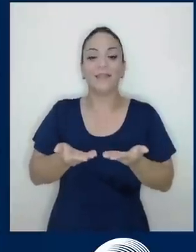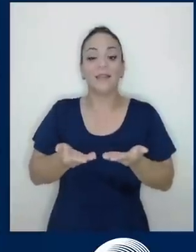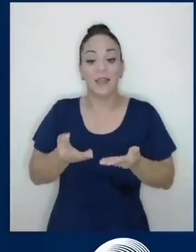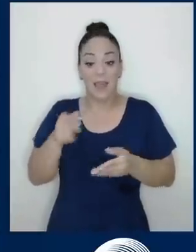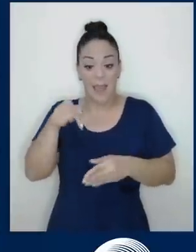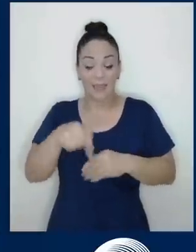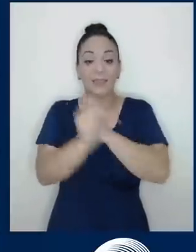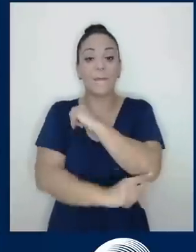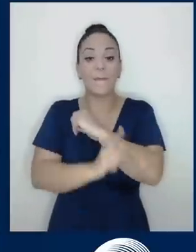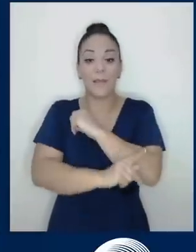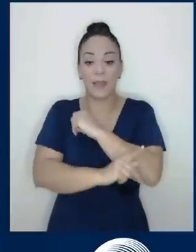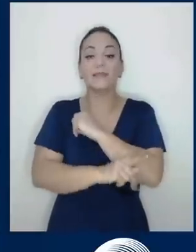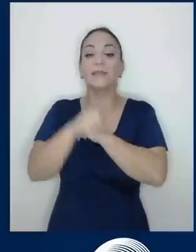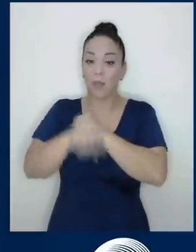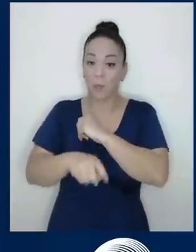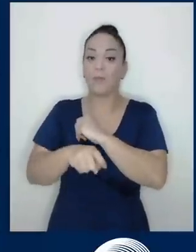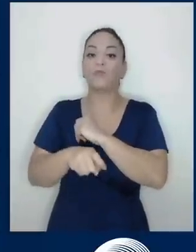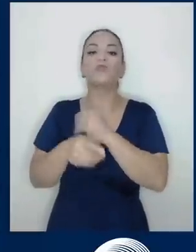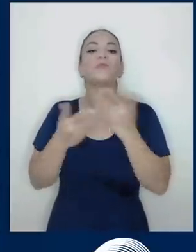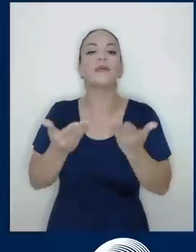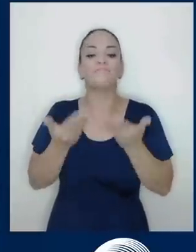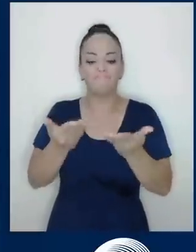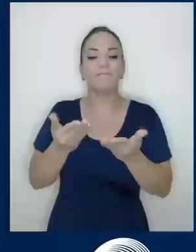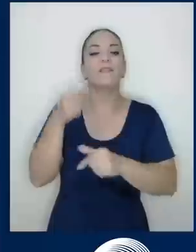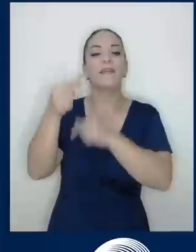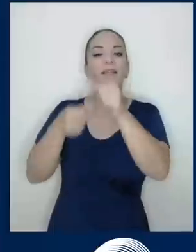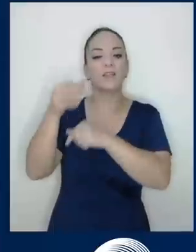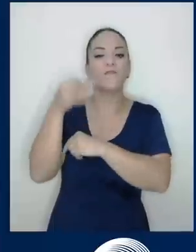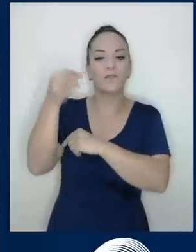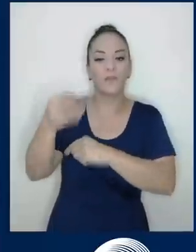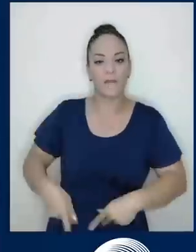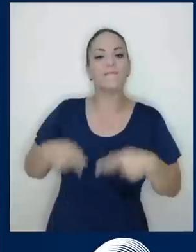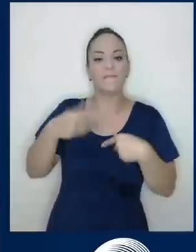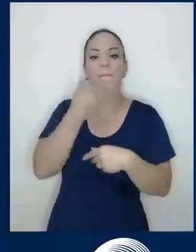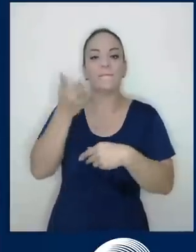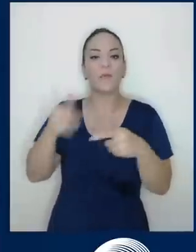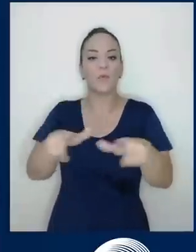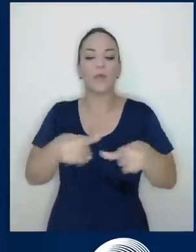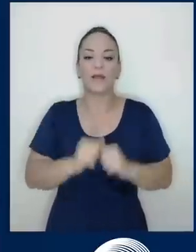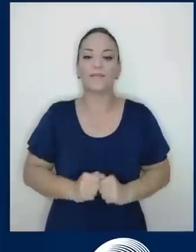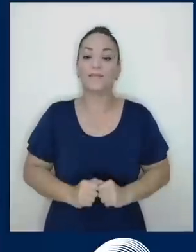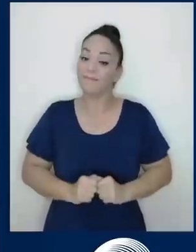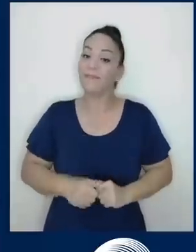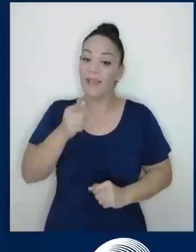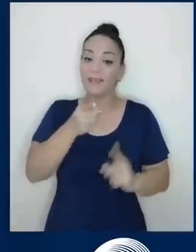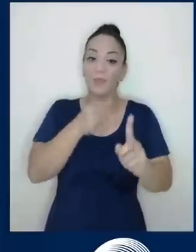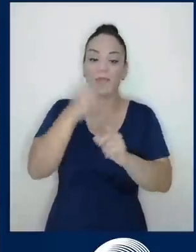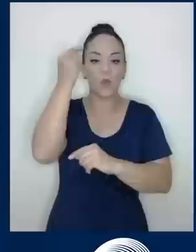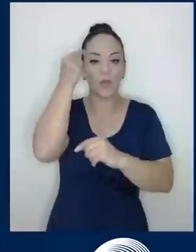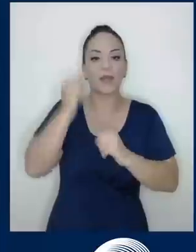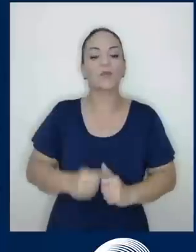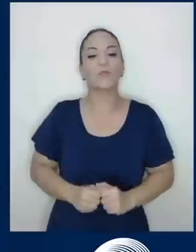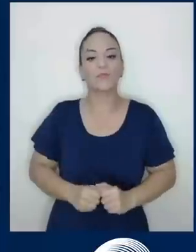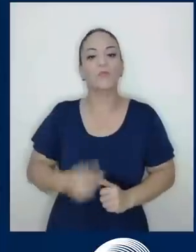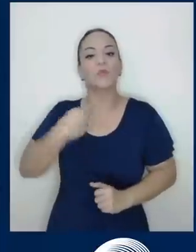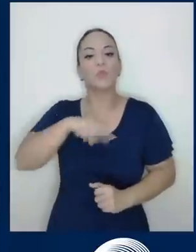la próxima generación viva un país mejor. Y eso es lo que el gobierno dice, es nuestra motivación para trabajar, para que